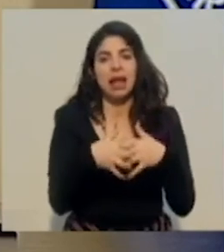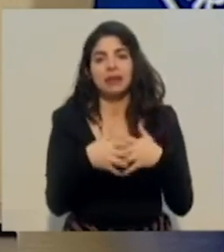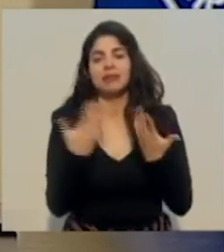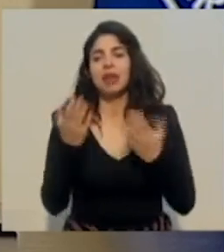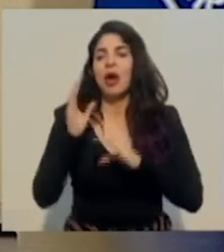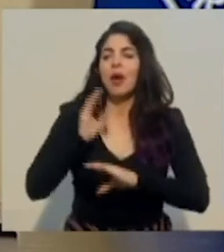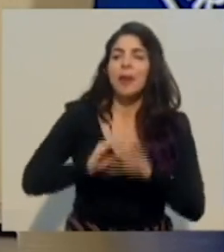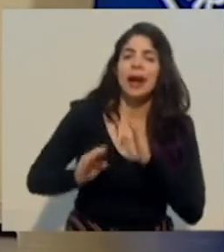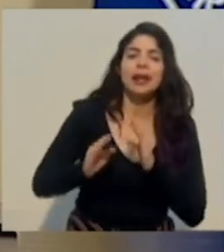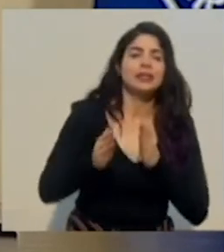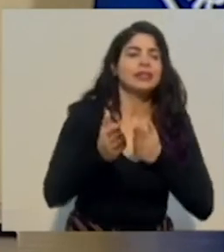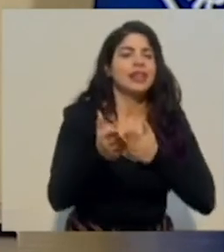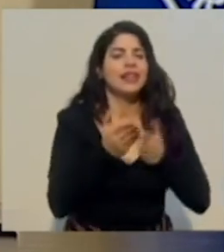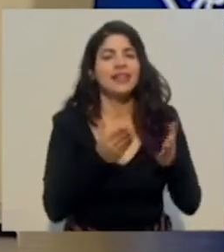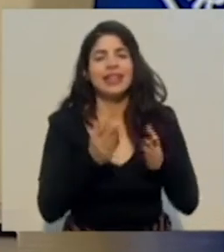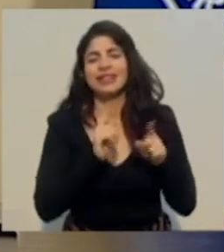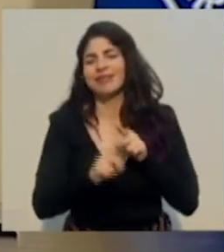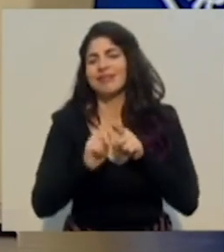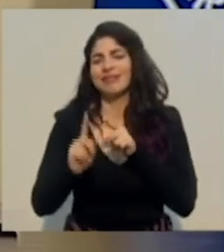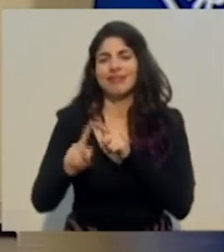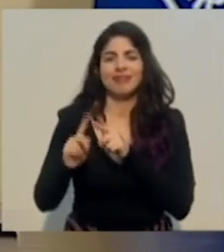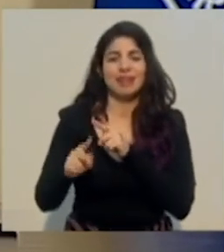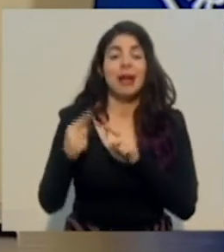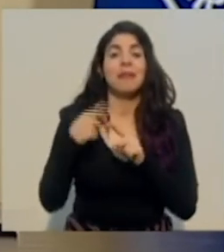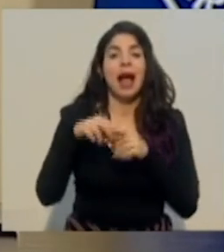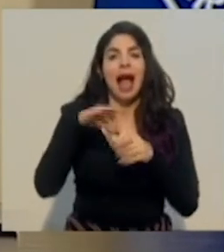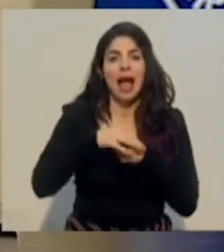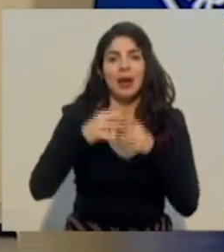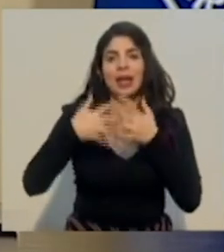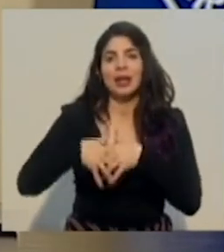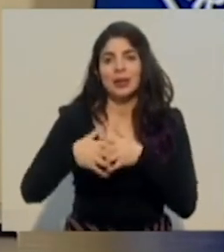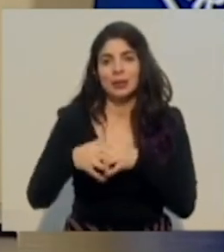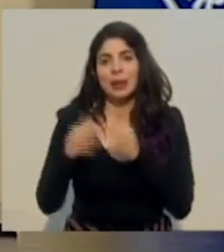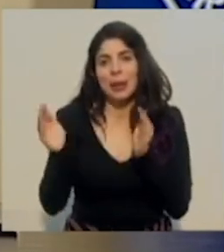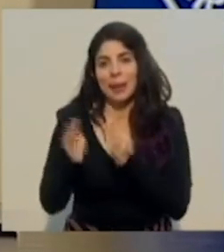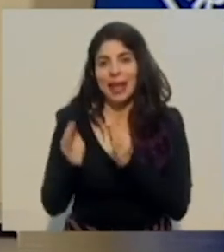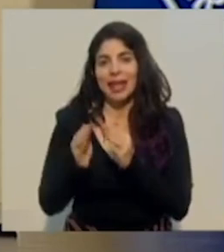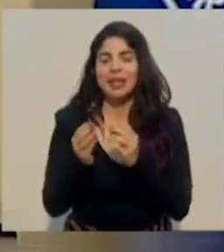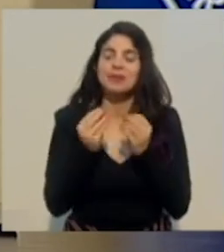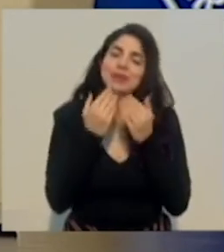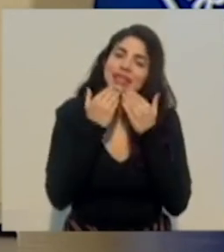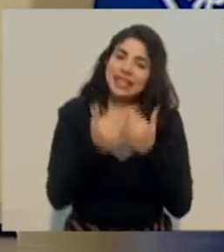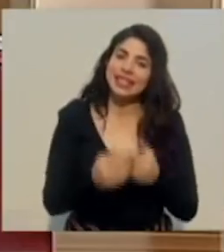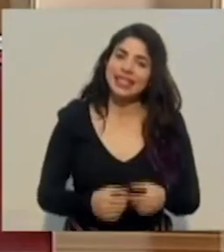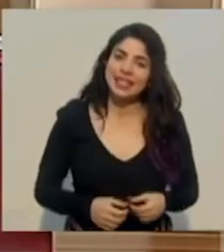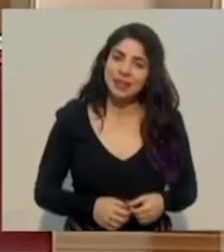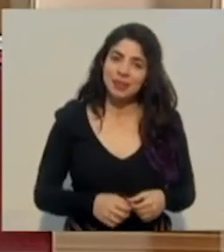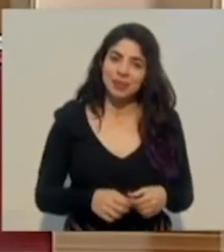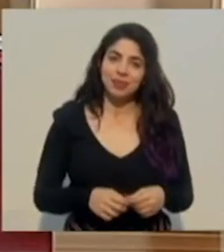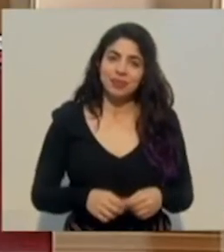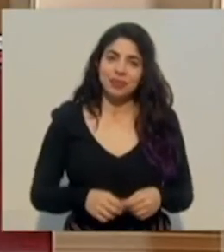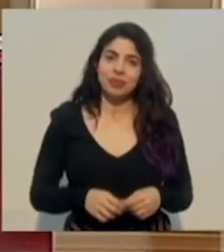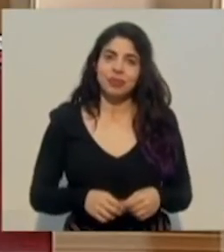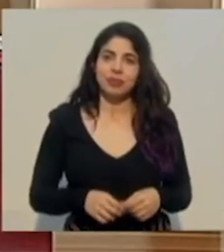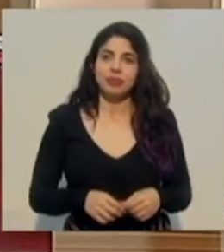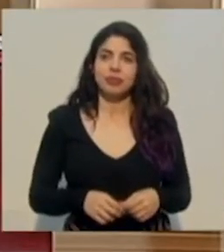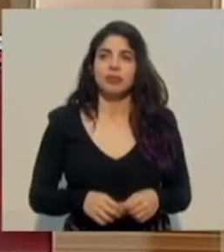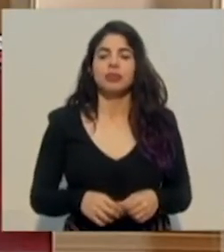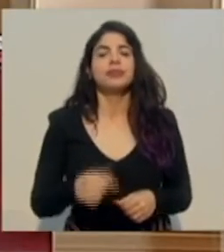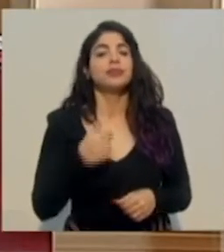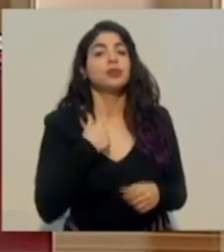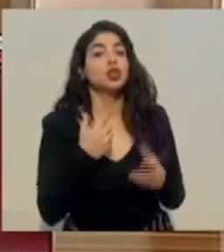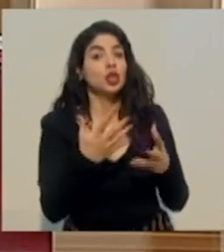parte agroindustrial en pequeña escala. Muchas gracias. Yo quisiera, ante su pregunta, don Edgar,